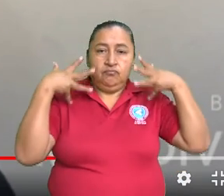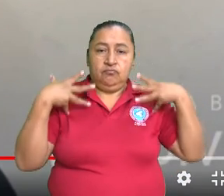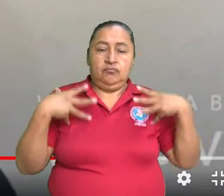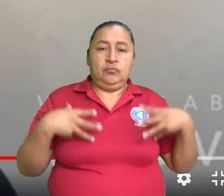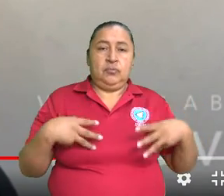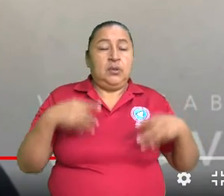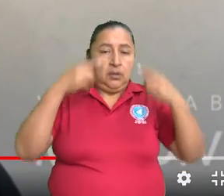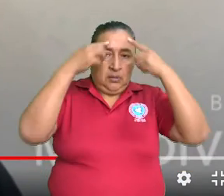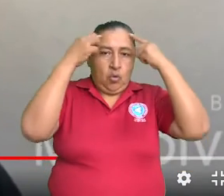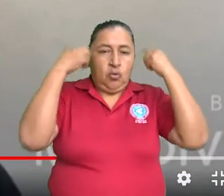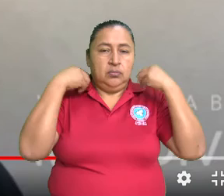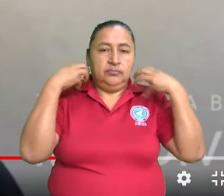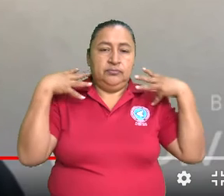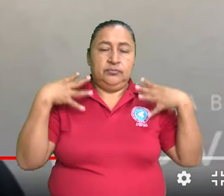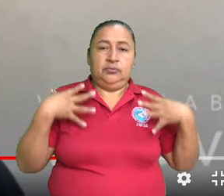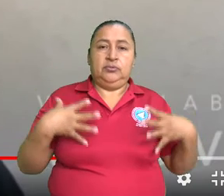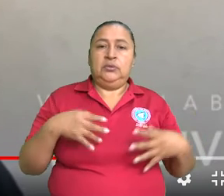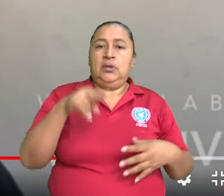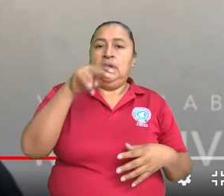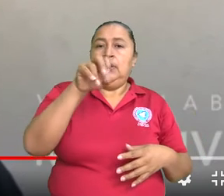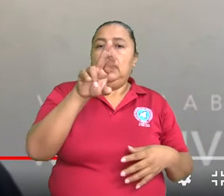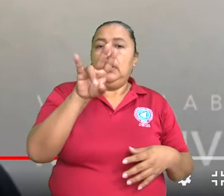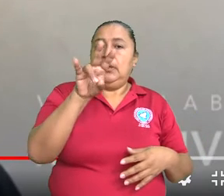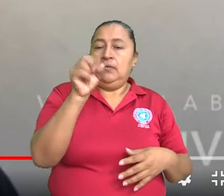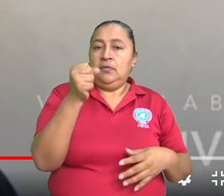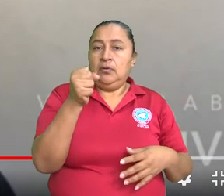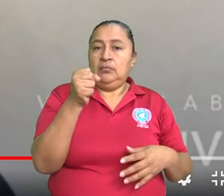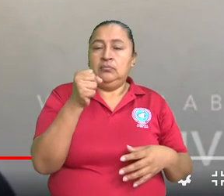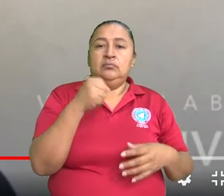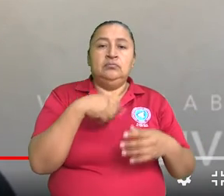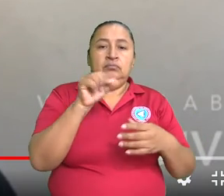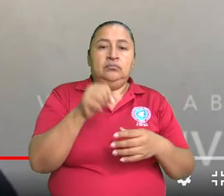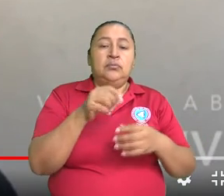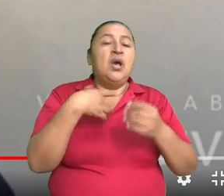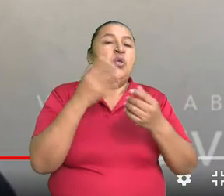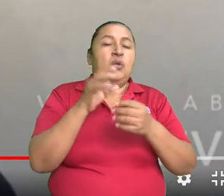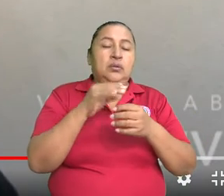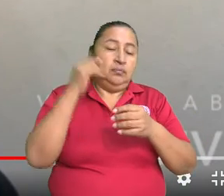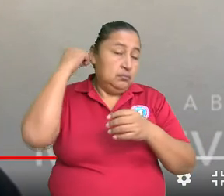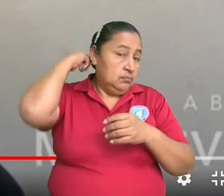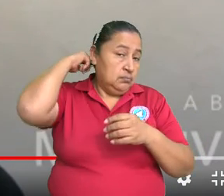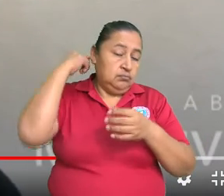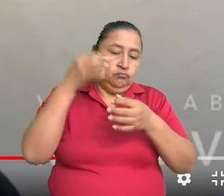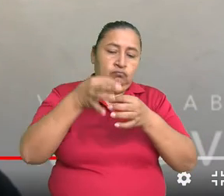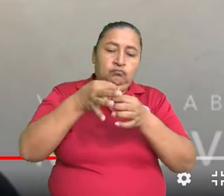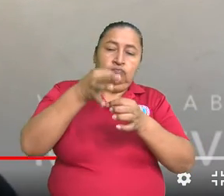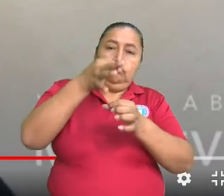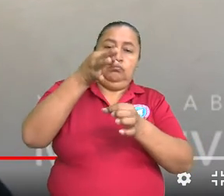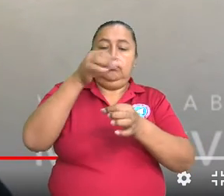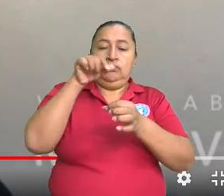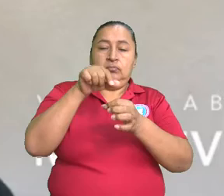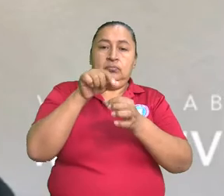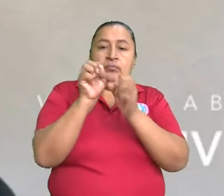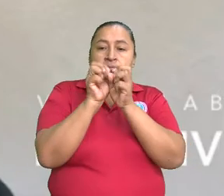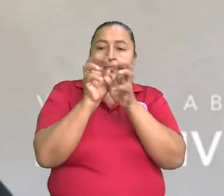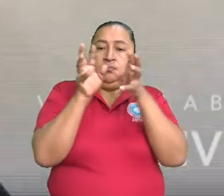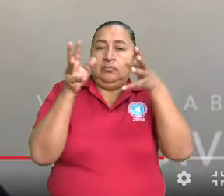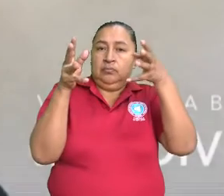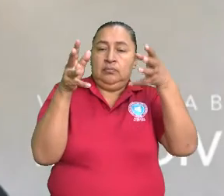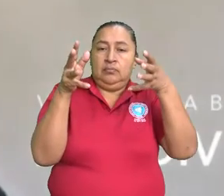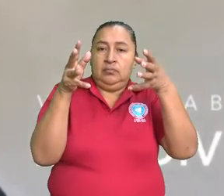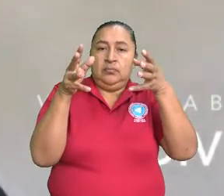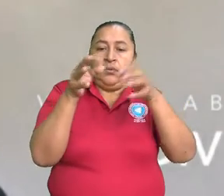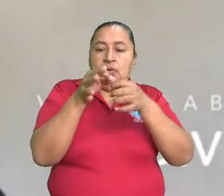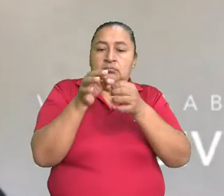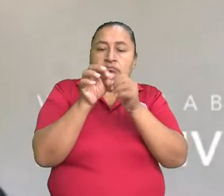del cráneo, ellos se originan en grupos nucleares a nivel del tallo encefálico. Estos van a tener un recorrido desde